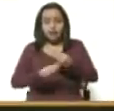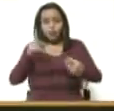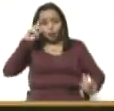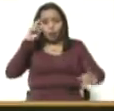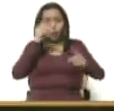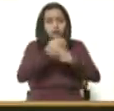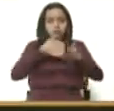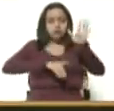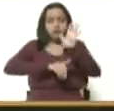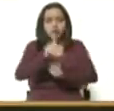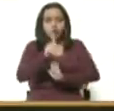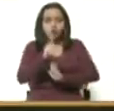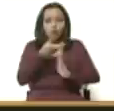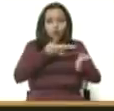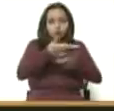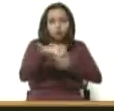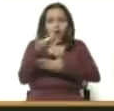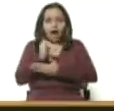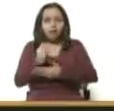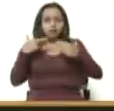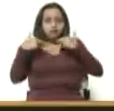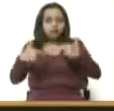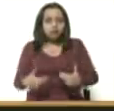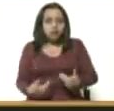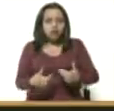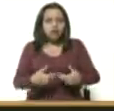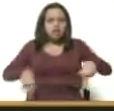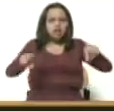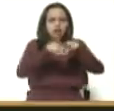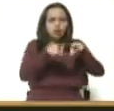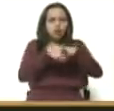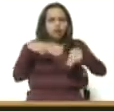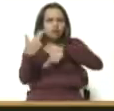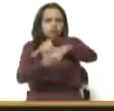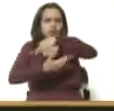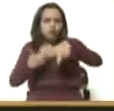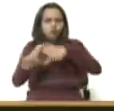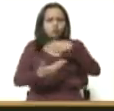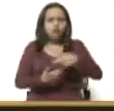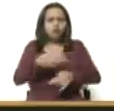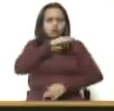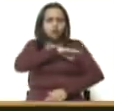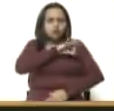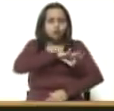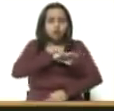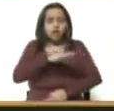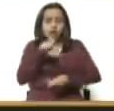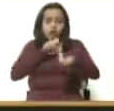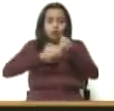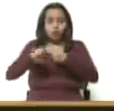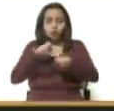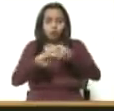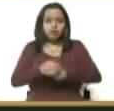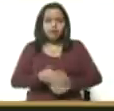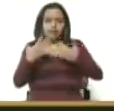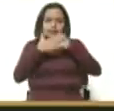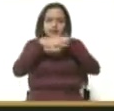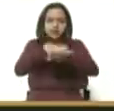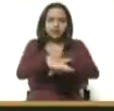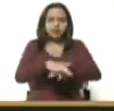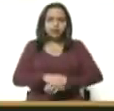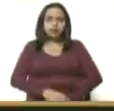objetivos de desarrollo sostenible sería para la humanidad equivalente a una revolución social, económica, una revolución integral